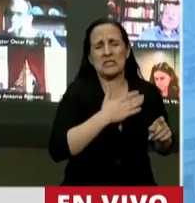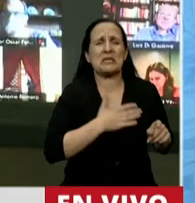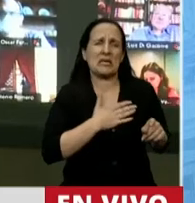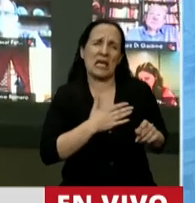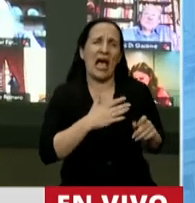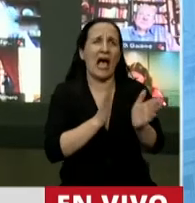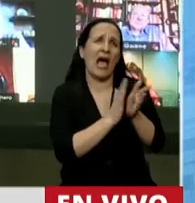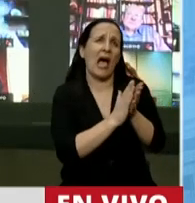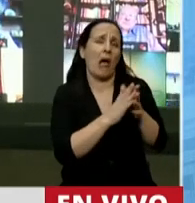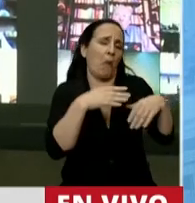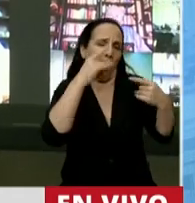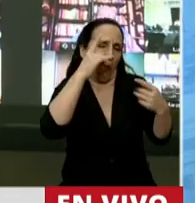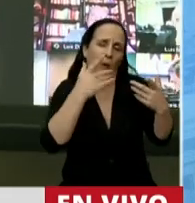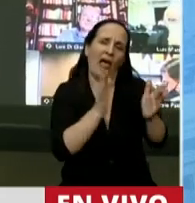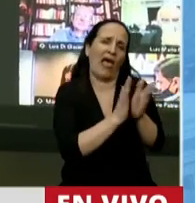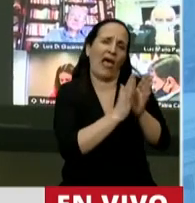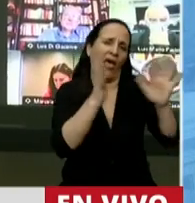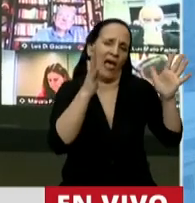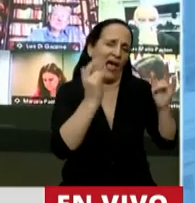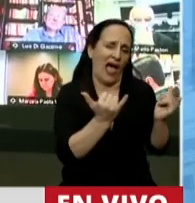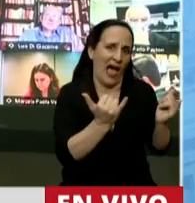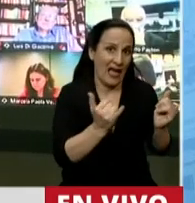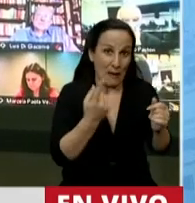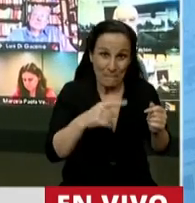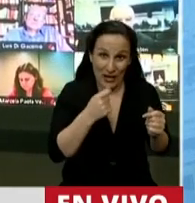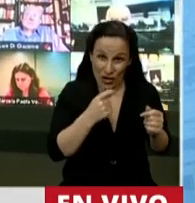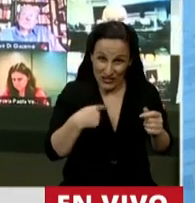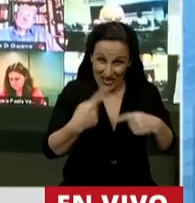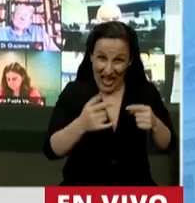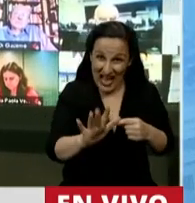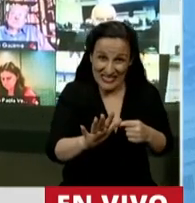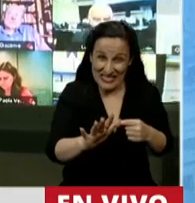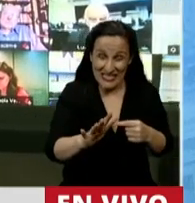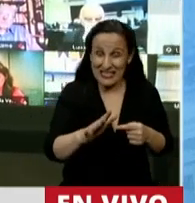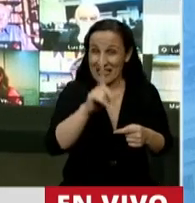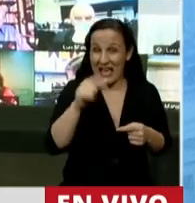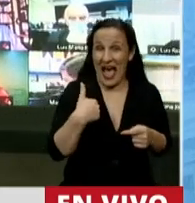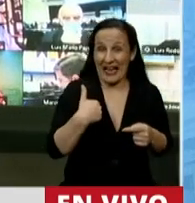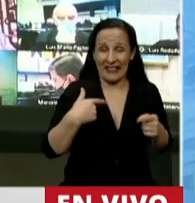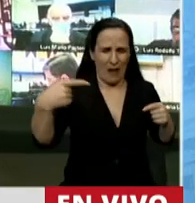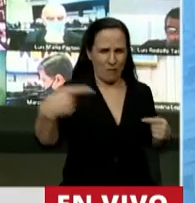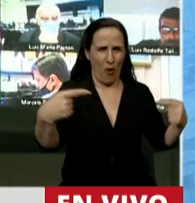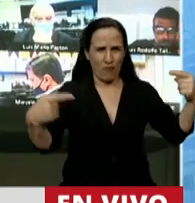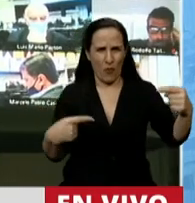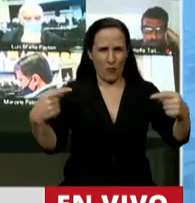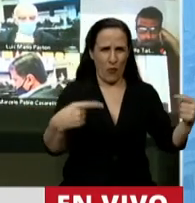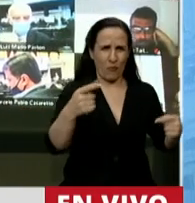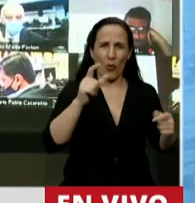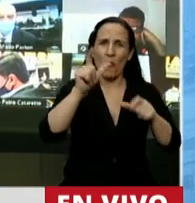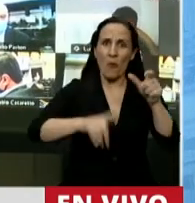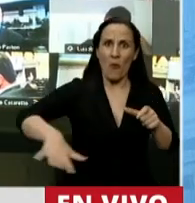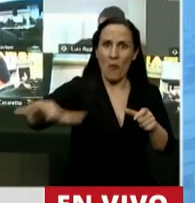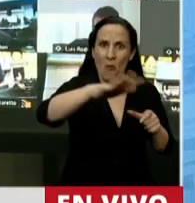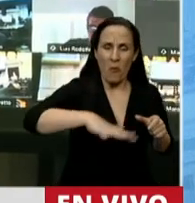convencidos, pero a costa de ello, Presidenta, seguimos dividiendo el país aún más, alejándonos más de la gente,